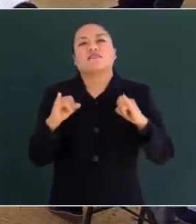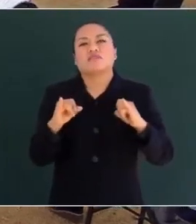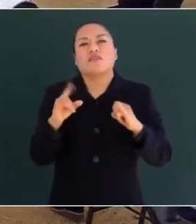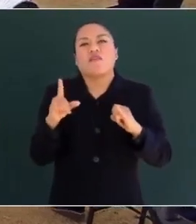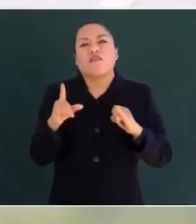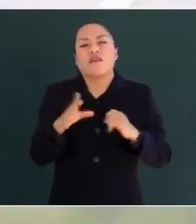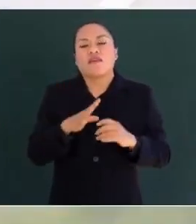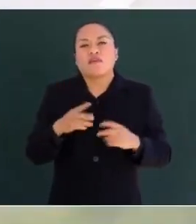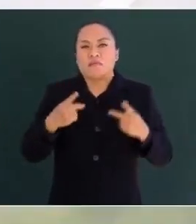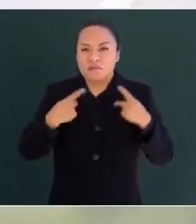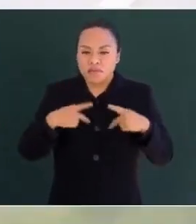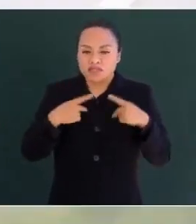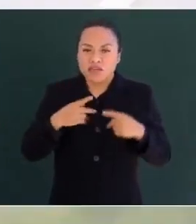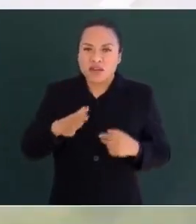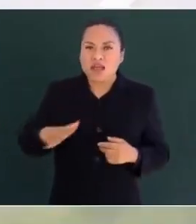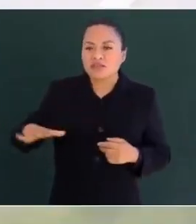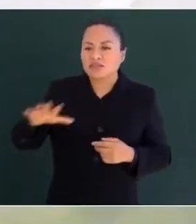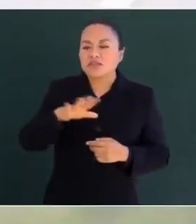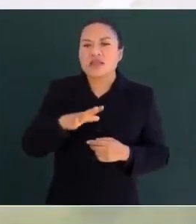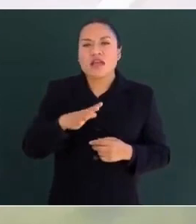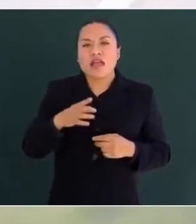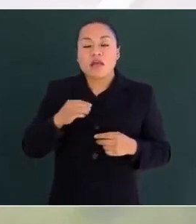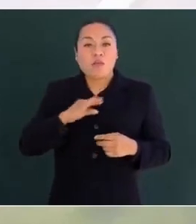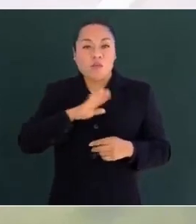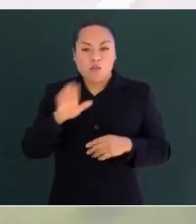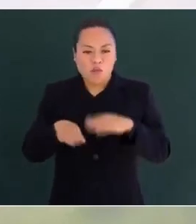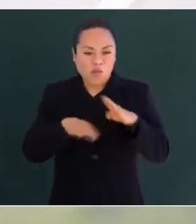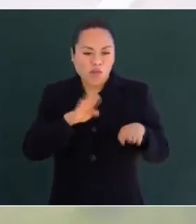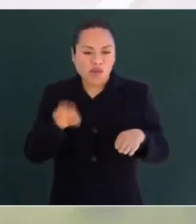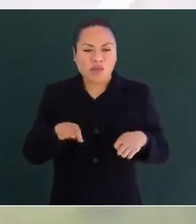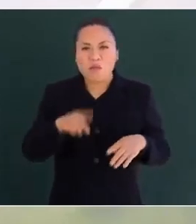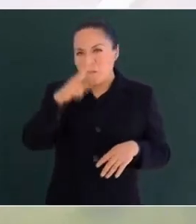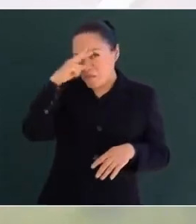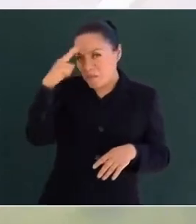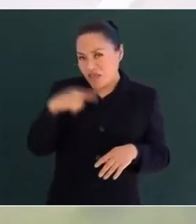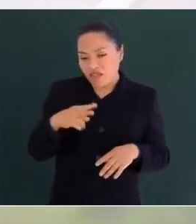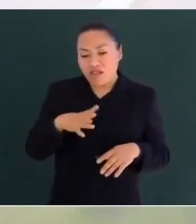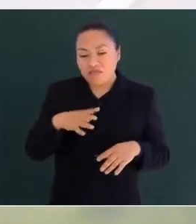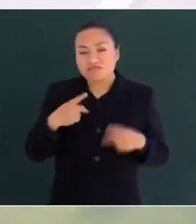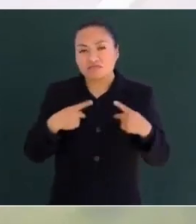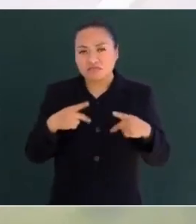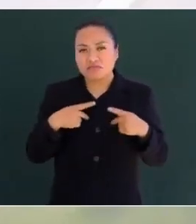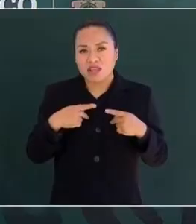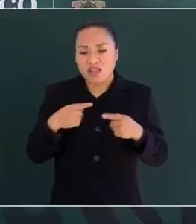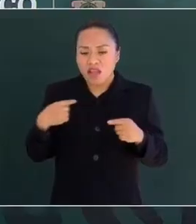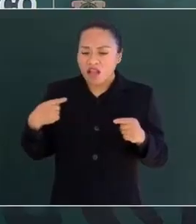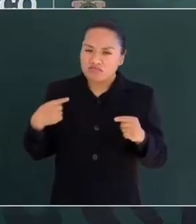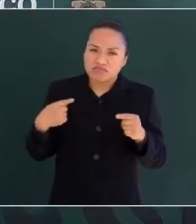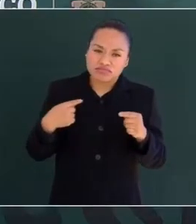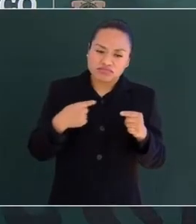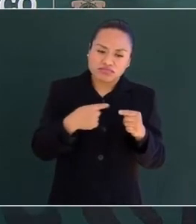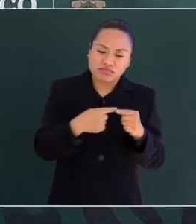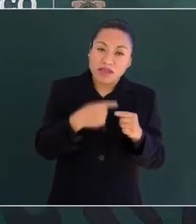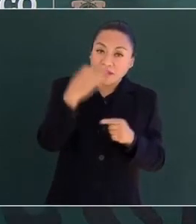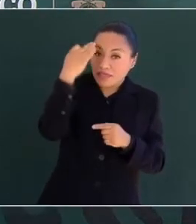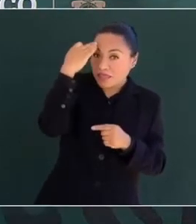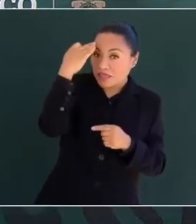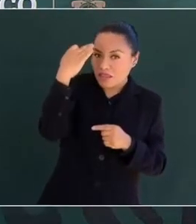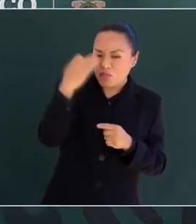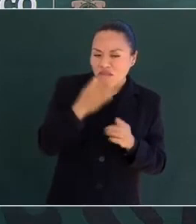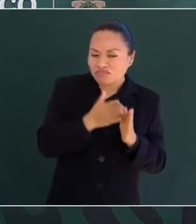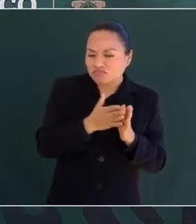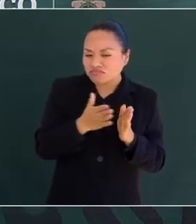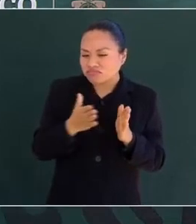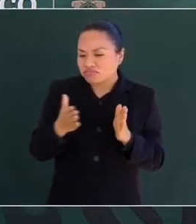el sacrificio de muchos mexicanos. Precisamente porque hay una línea en el tiempo que muestra la